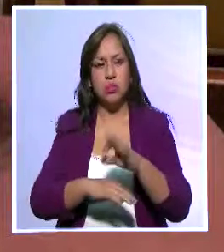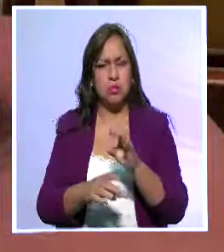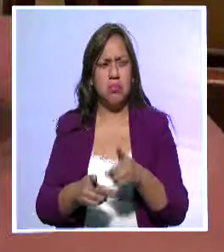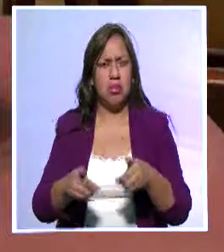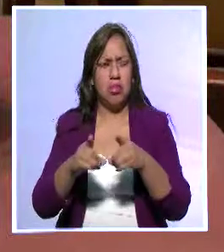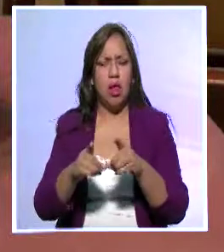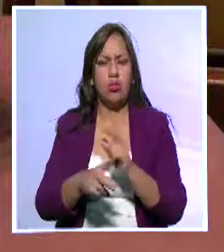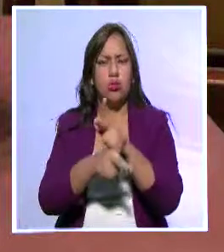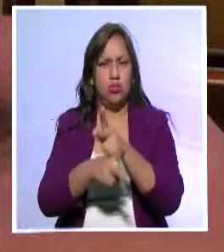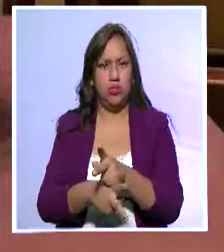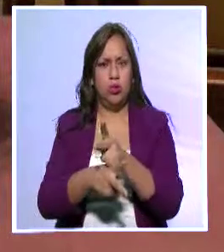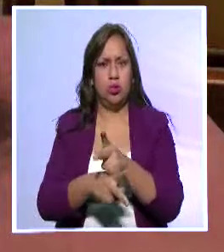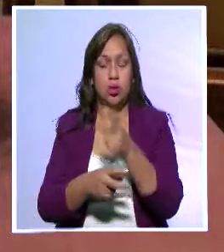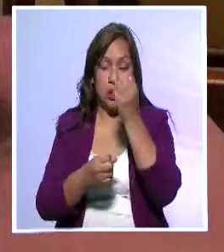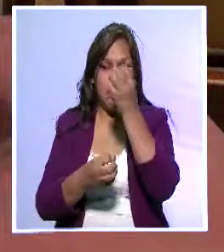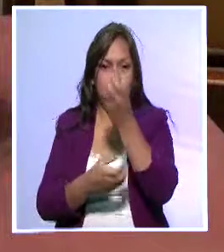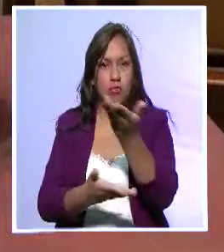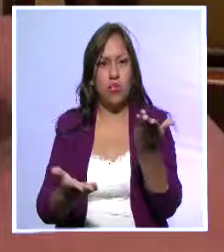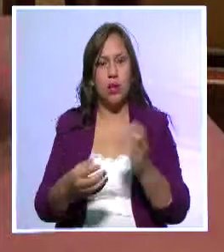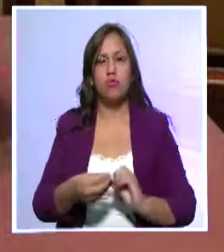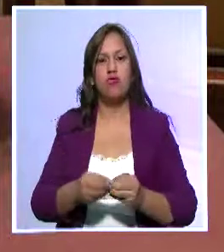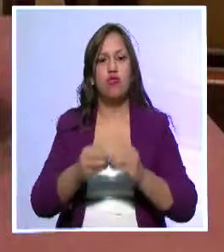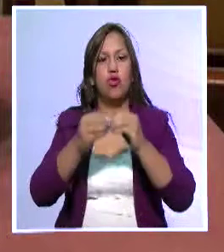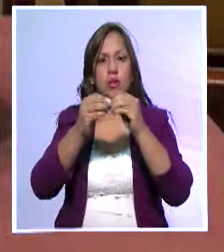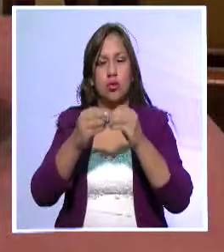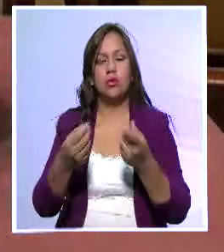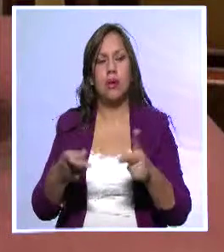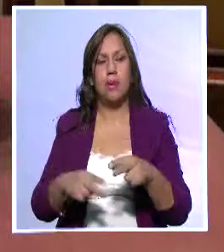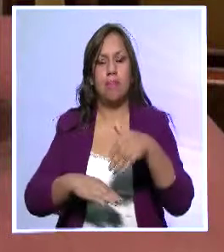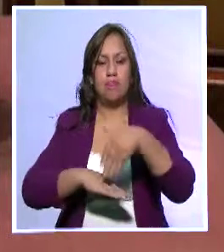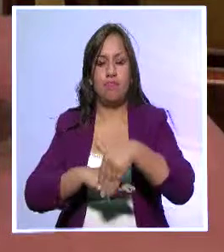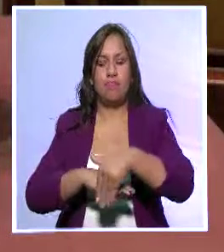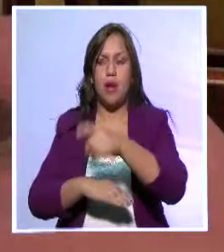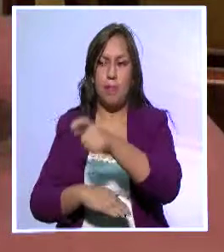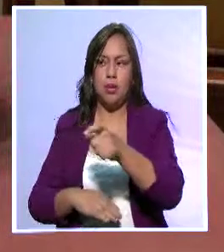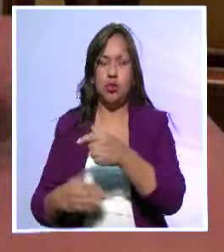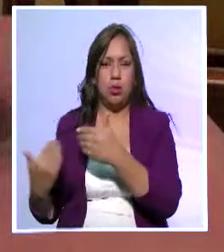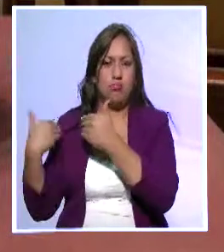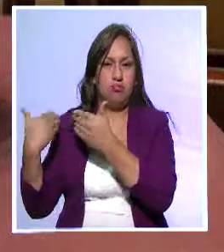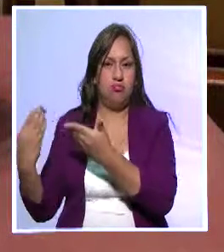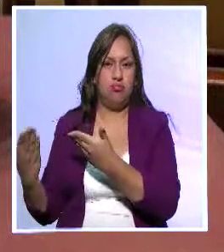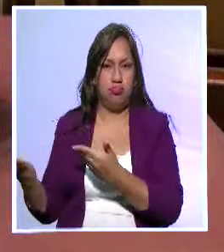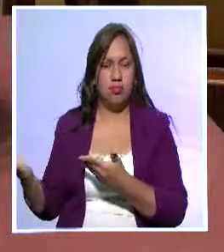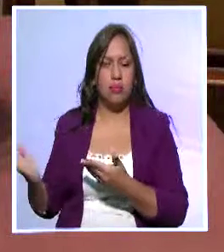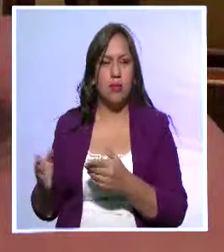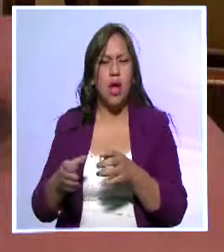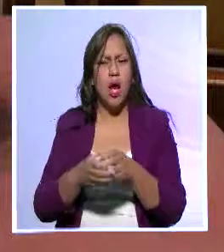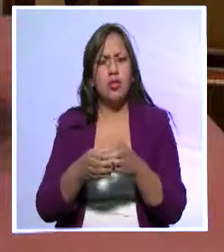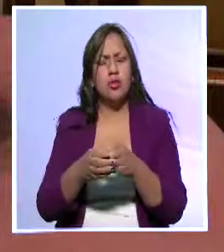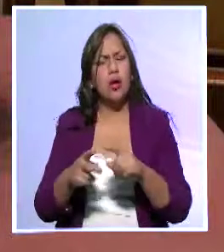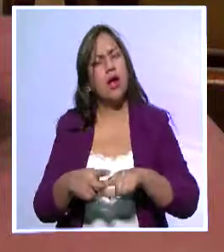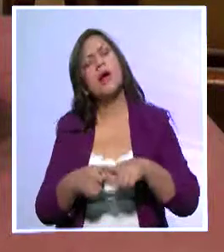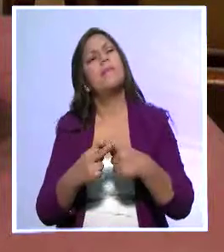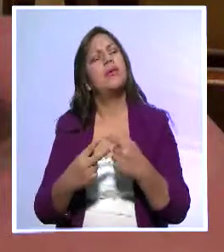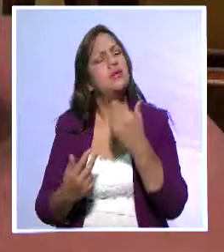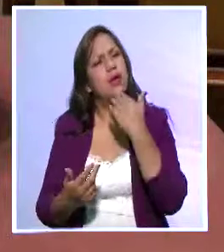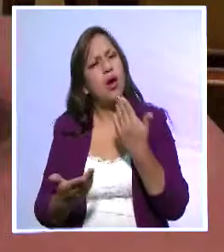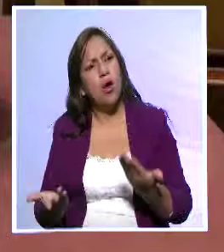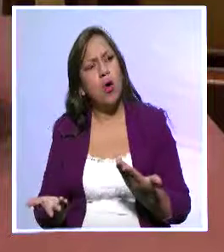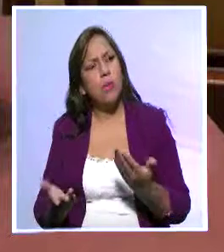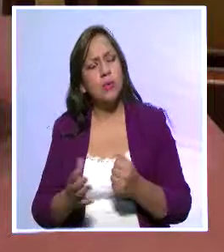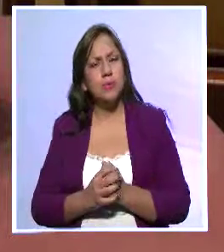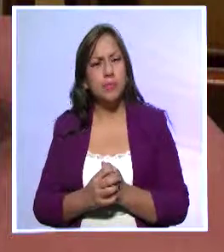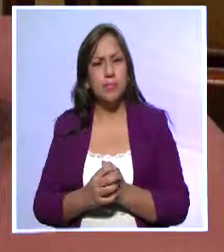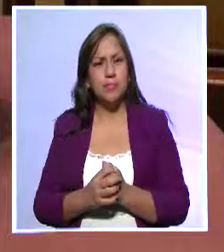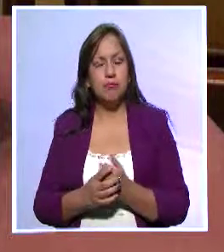trabajo y de formación de los archiveros. Ahora, ¿cómo es que surge precisamente esta asociación? Me llama la atención que